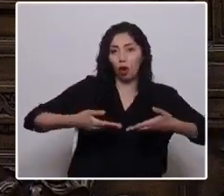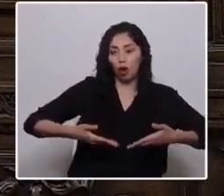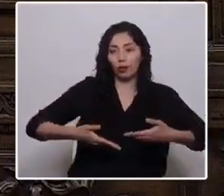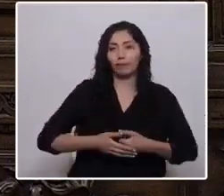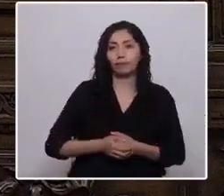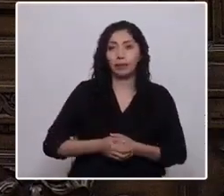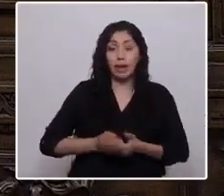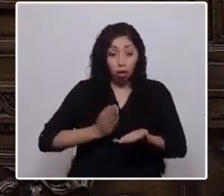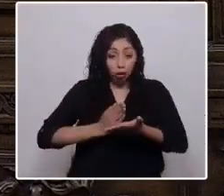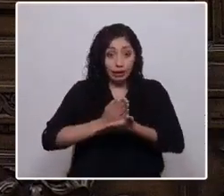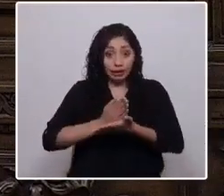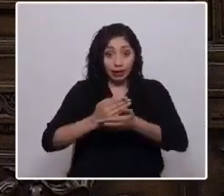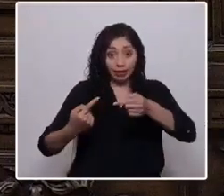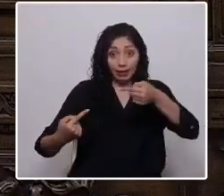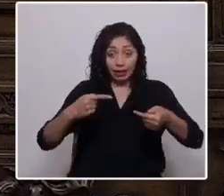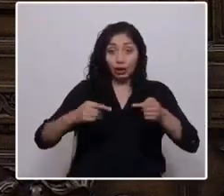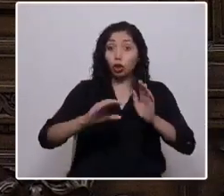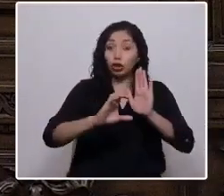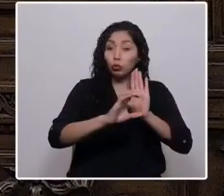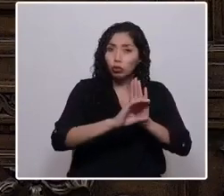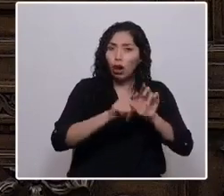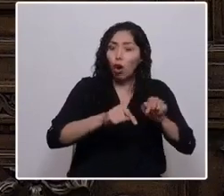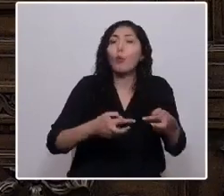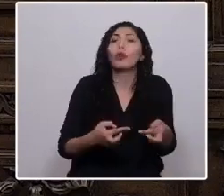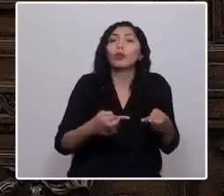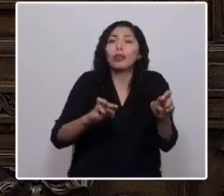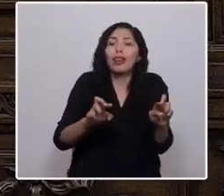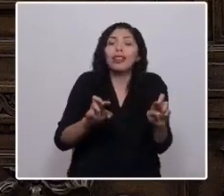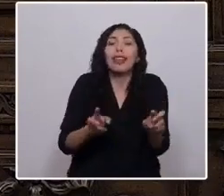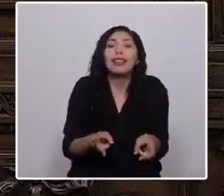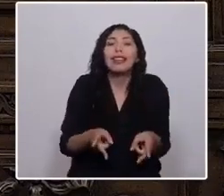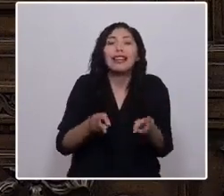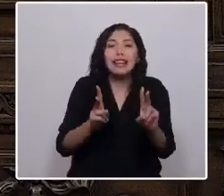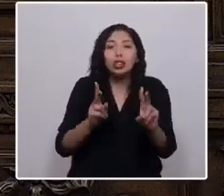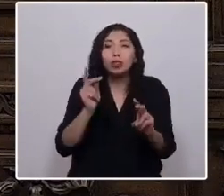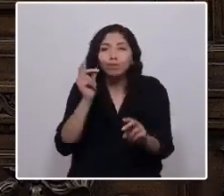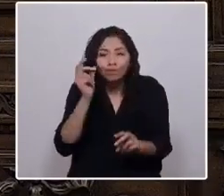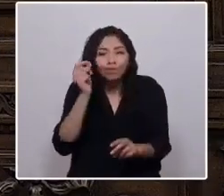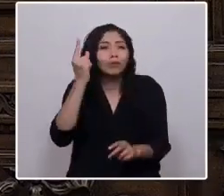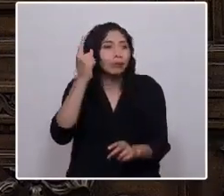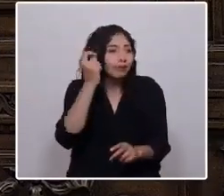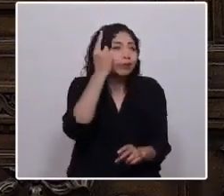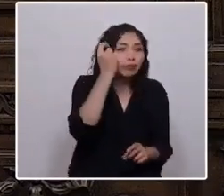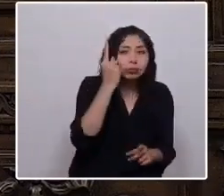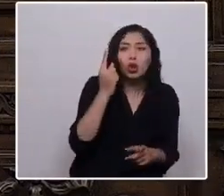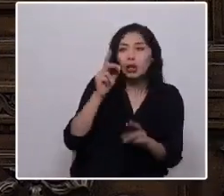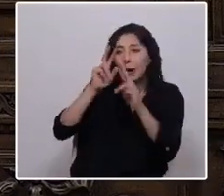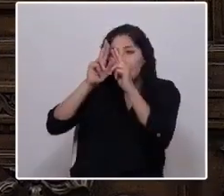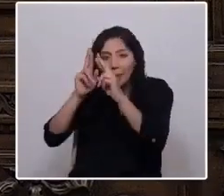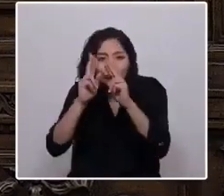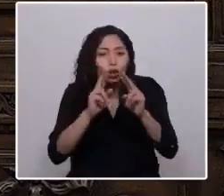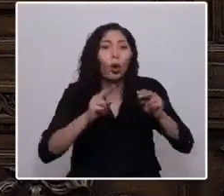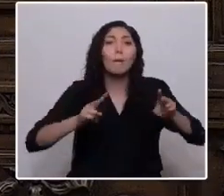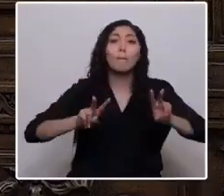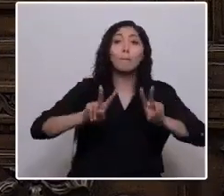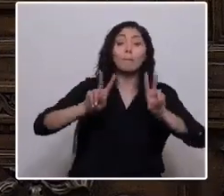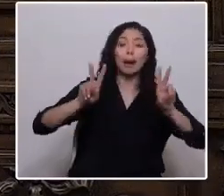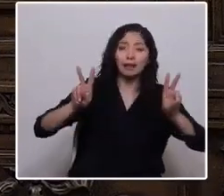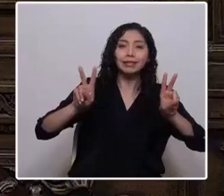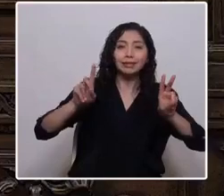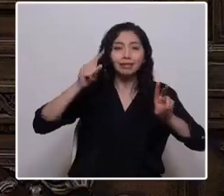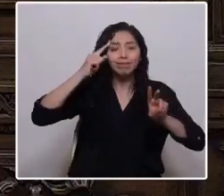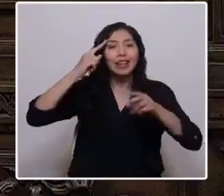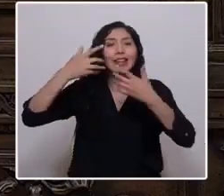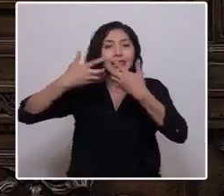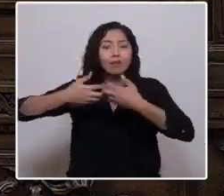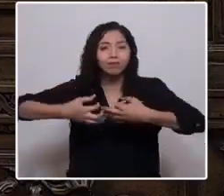constituyente sea una oportunidad al derecho, al entendimiento, al respeto, a la paz, a la razón y a la